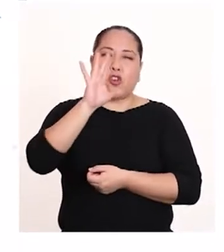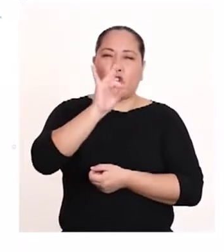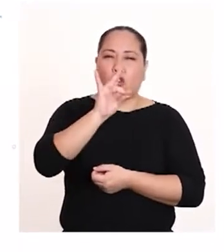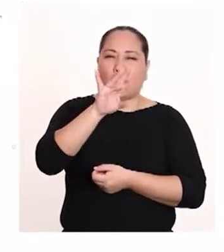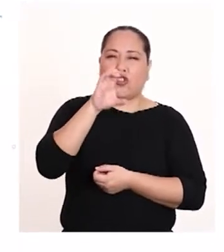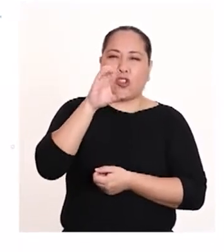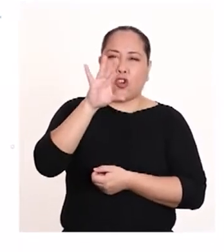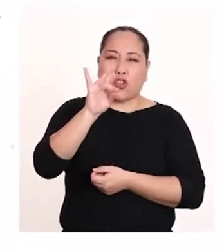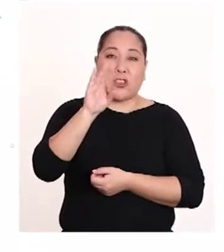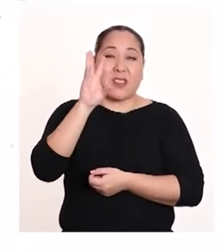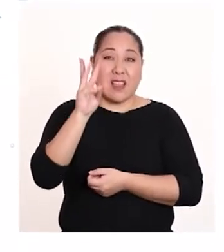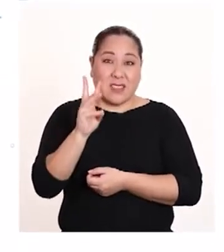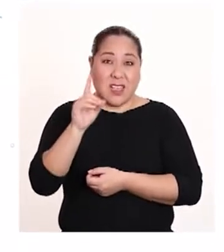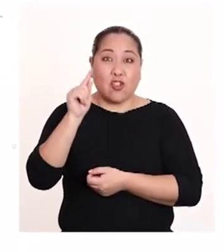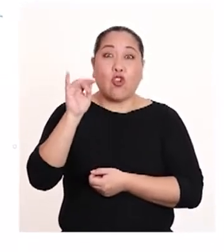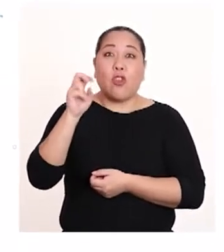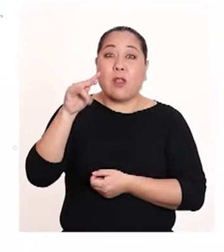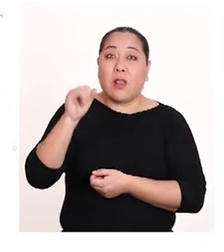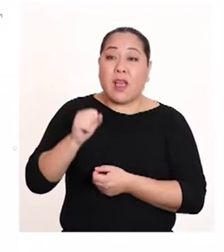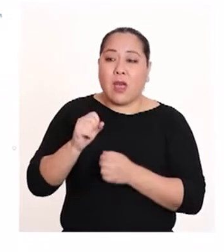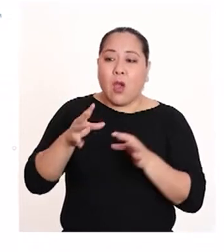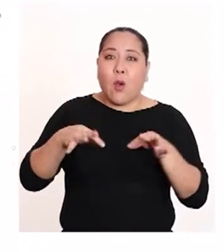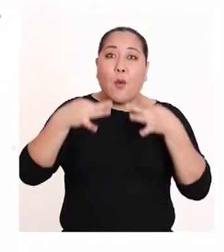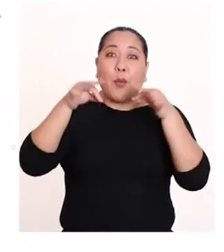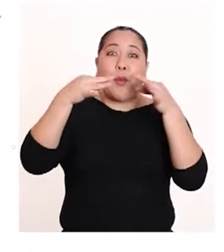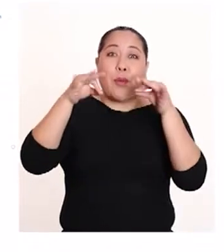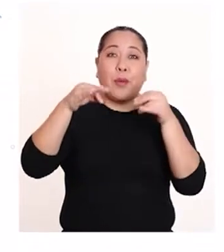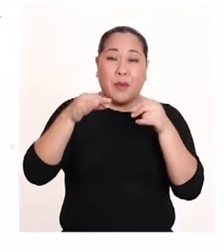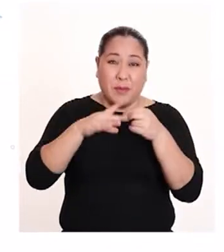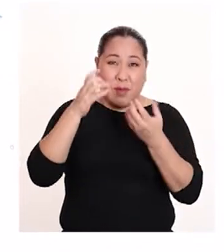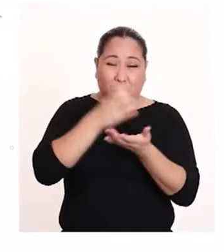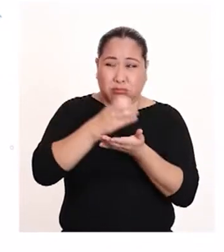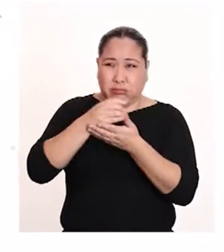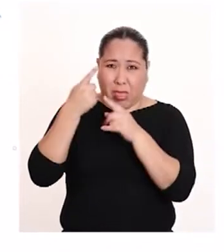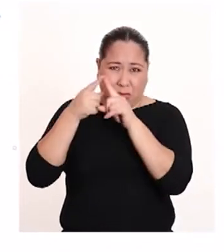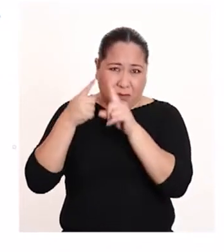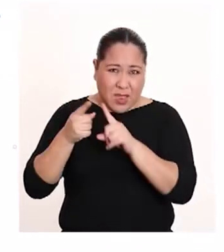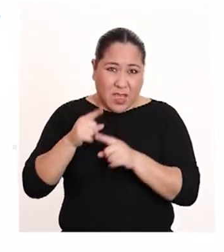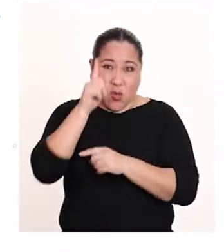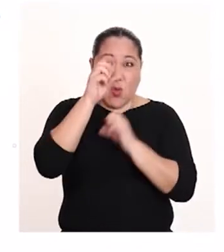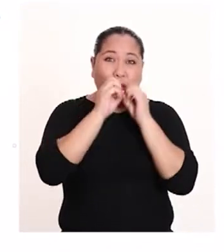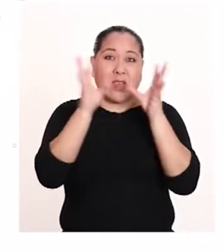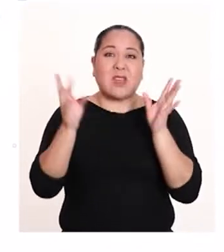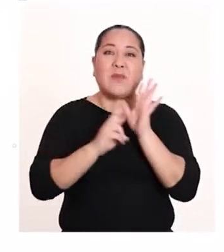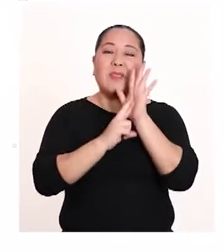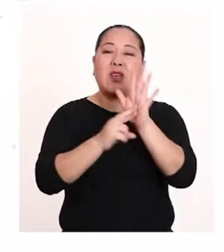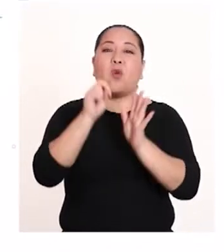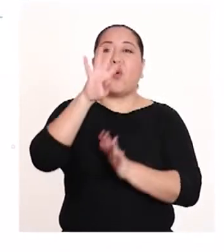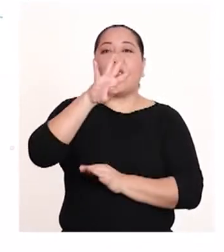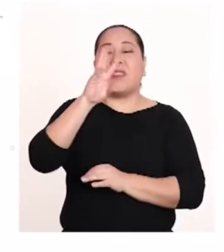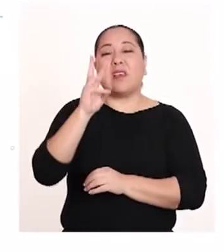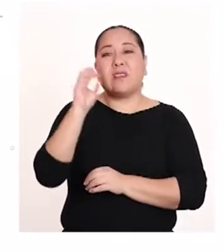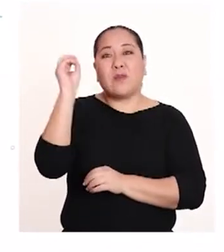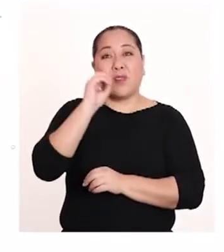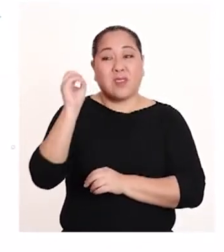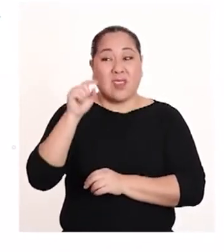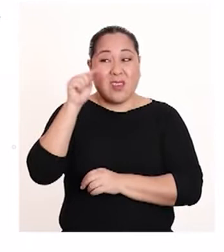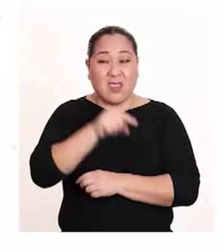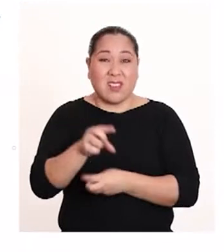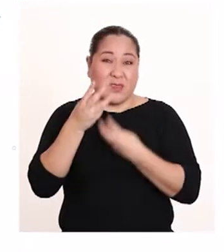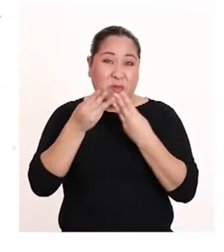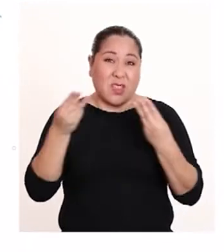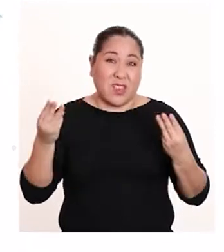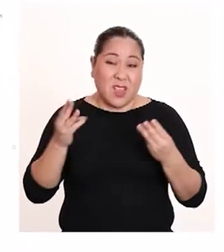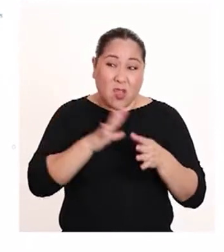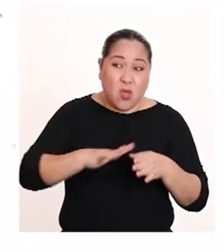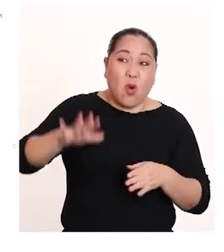886 toneladas de residuos plásticos al día, representando el 46% de dichos